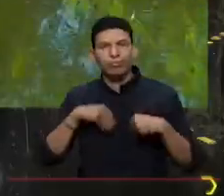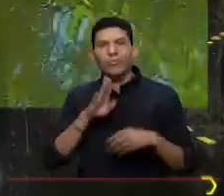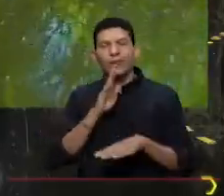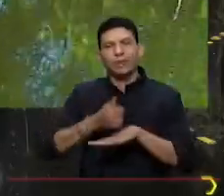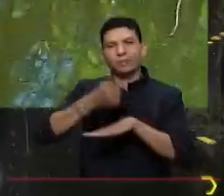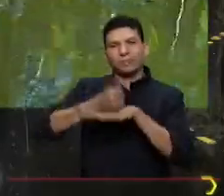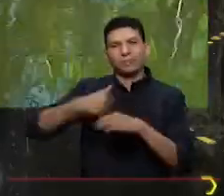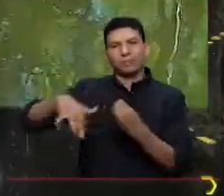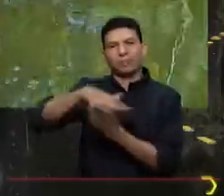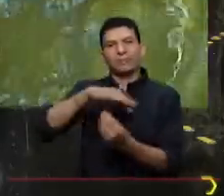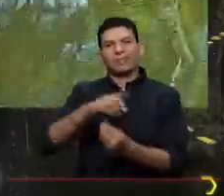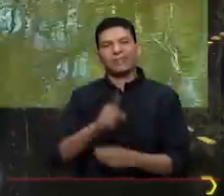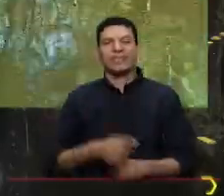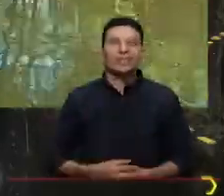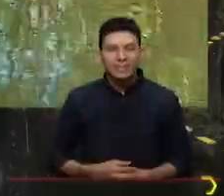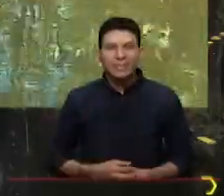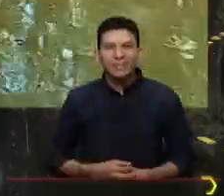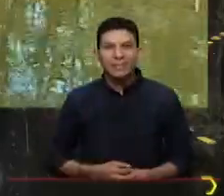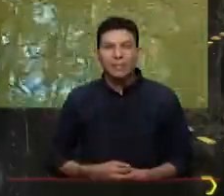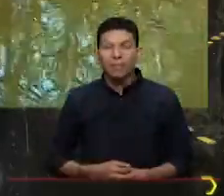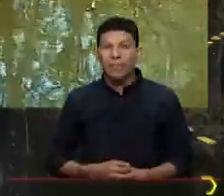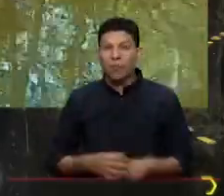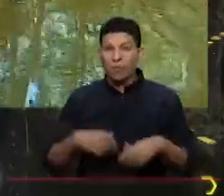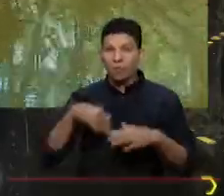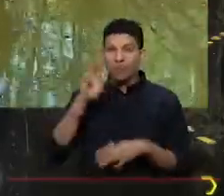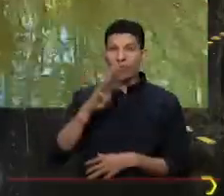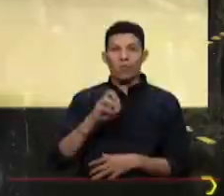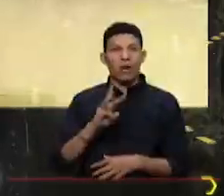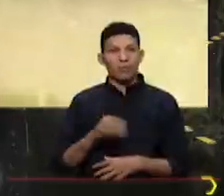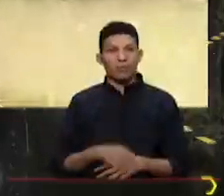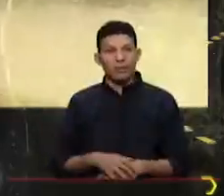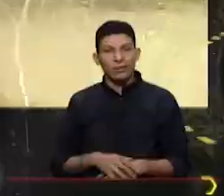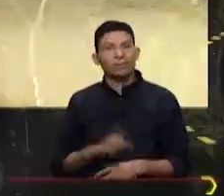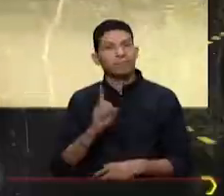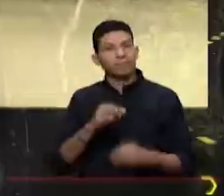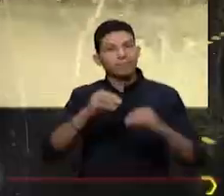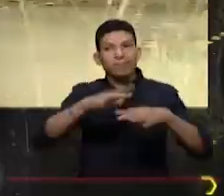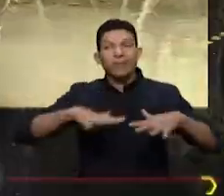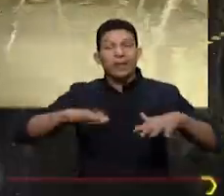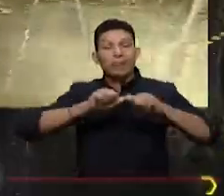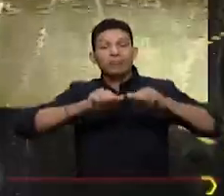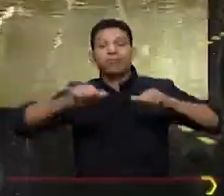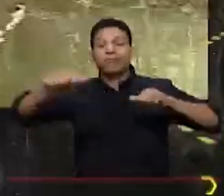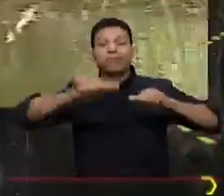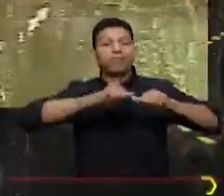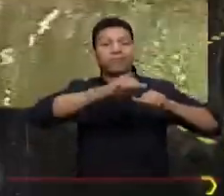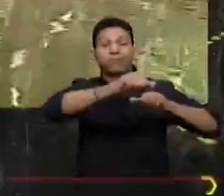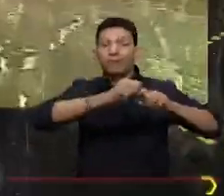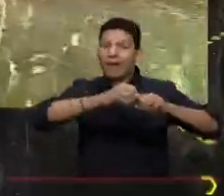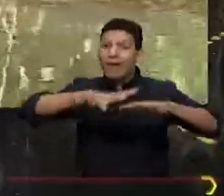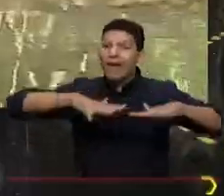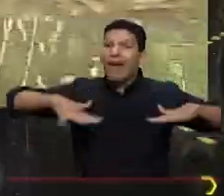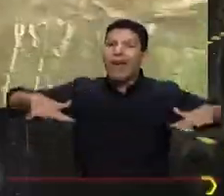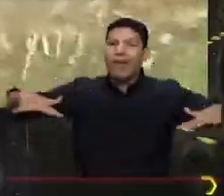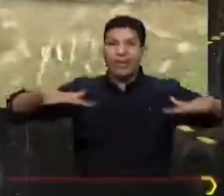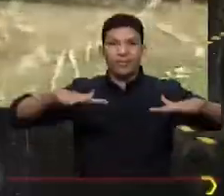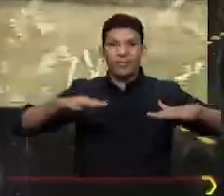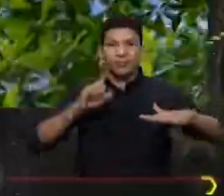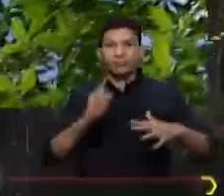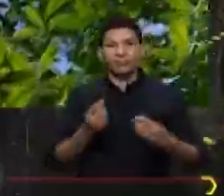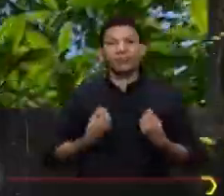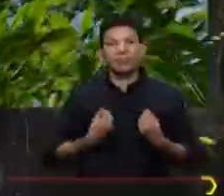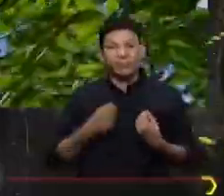autoridades ambientales. Pues es increíble y obviamente este territorio tan grande pues evidentemente está